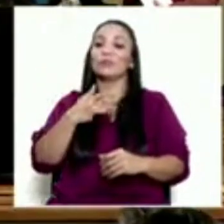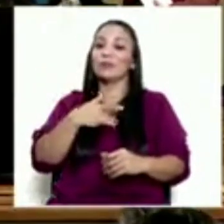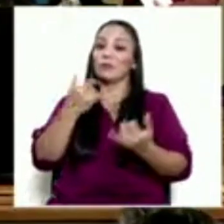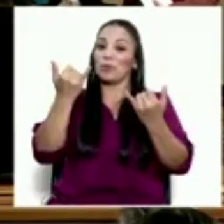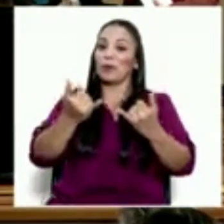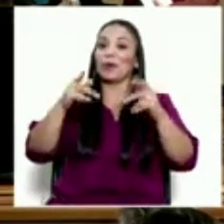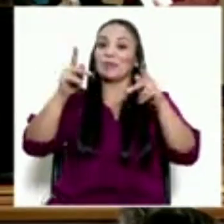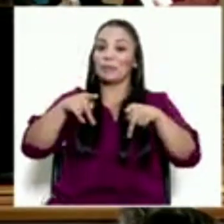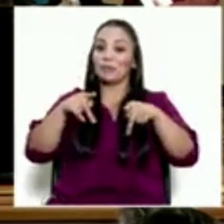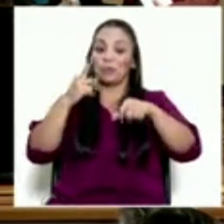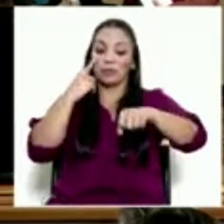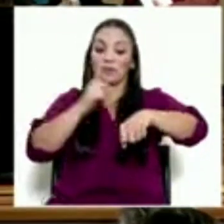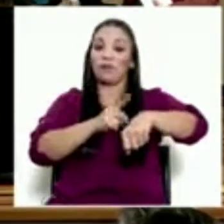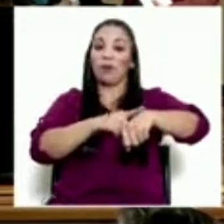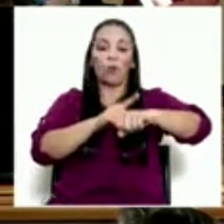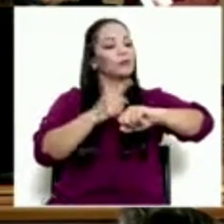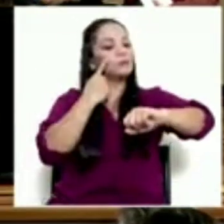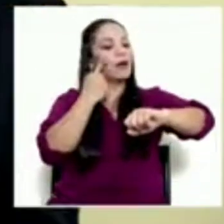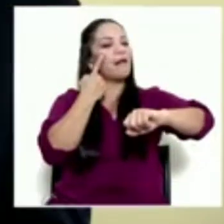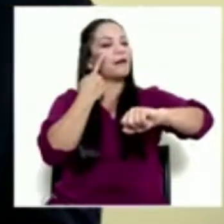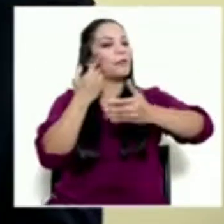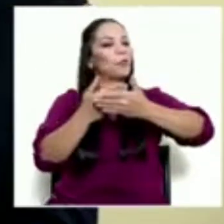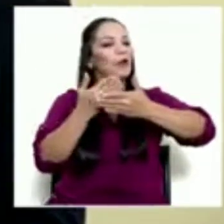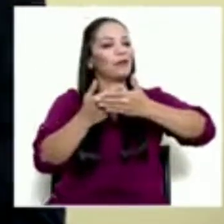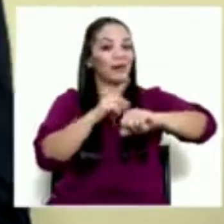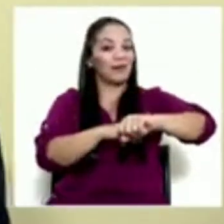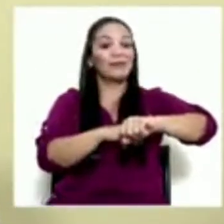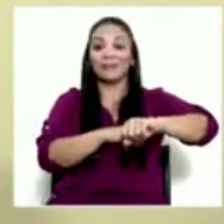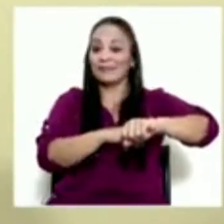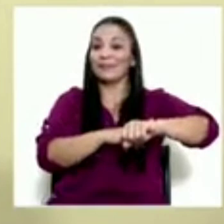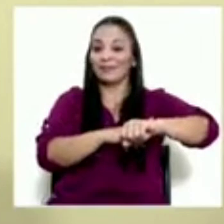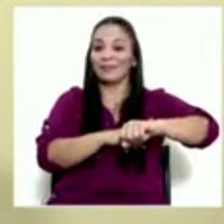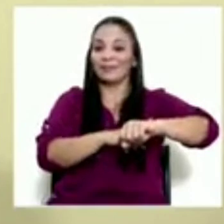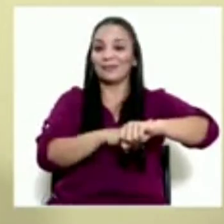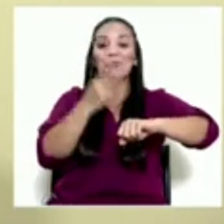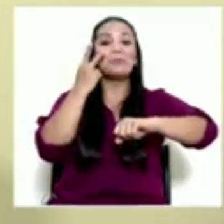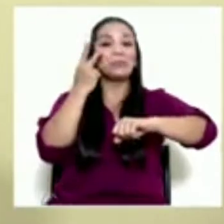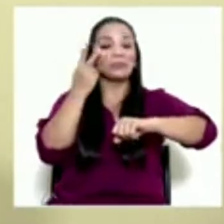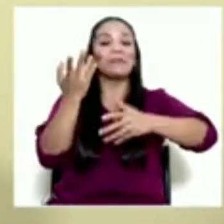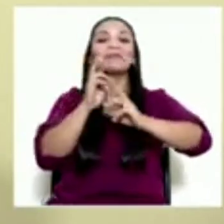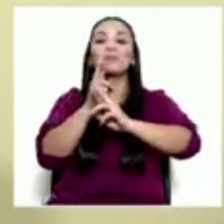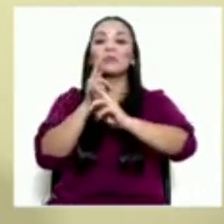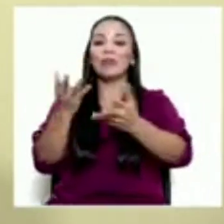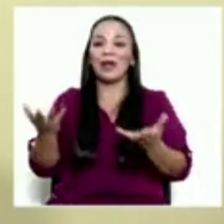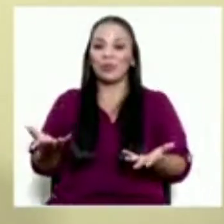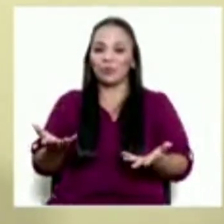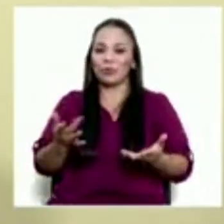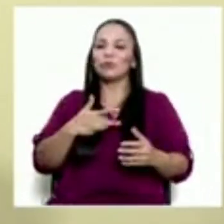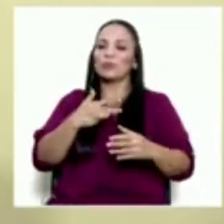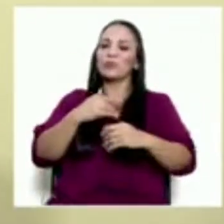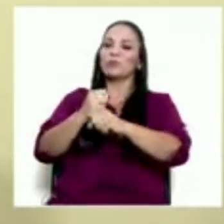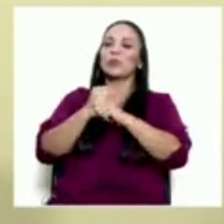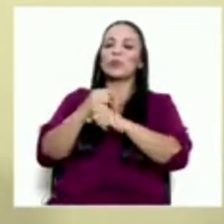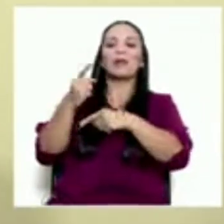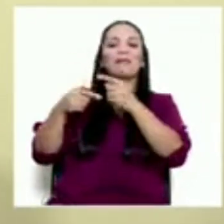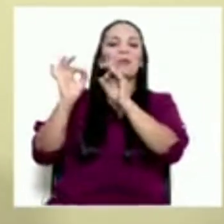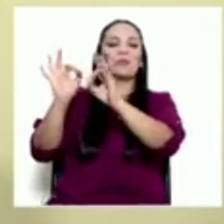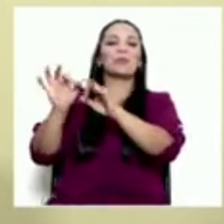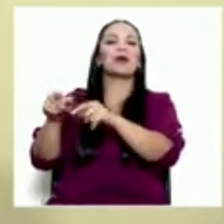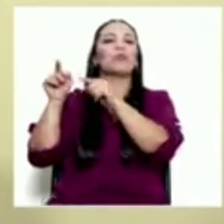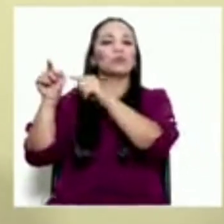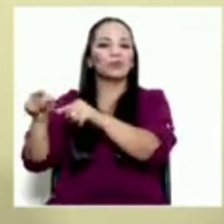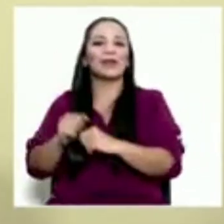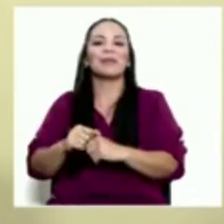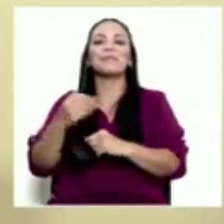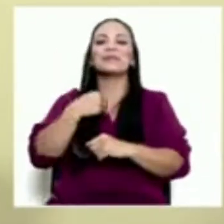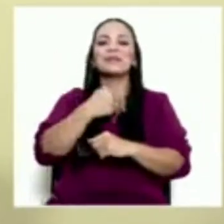viendo y haciendo muestreo. No es broma. Hay que medir los resultados y yo estoy seguro que lo va a ver muy bien. A usted,